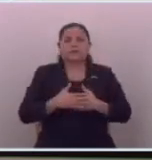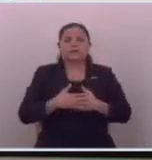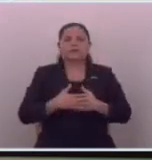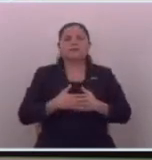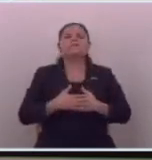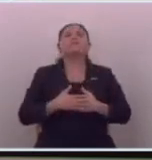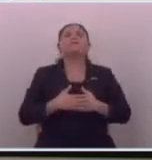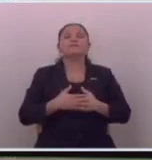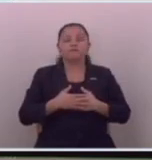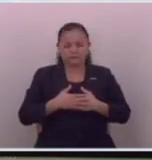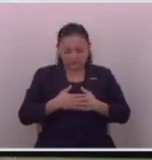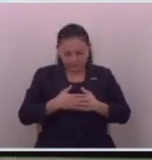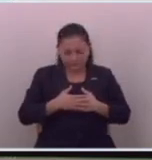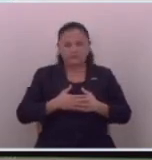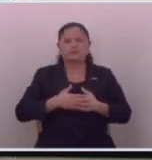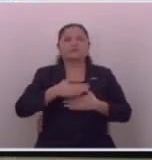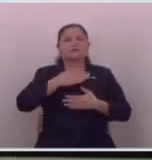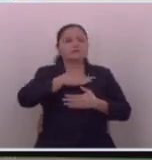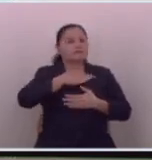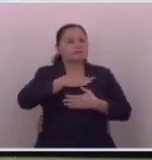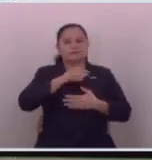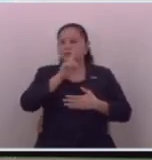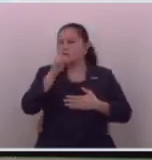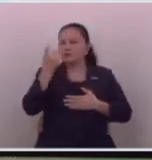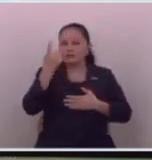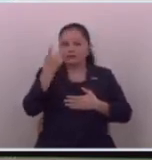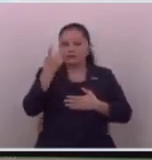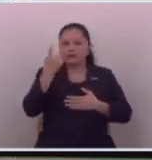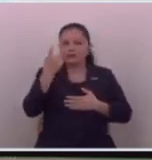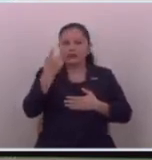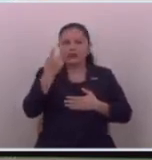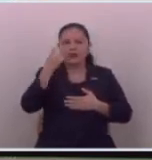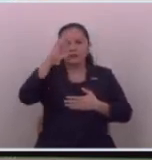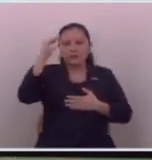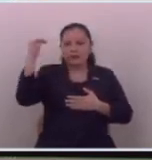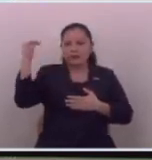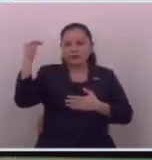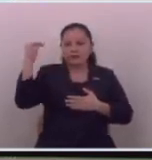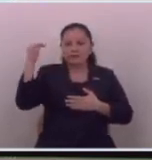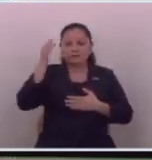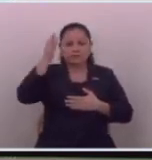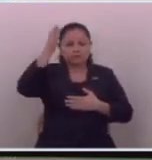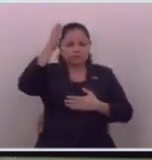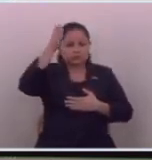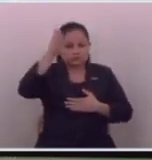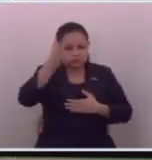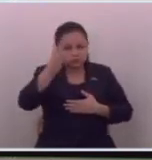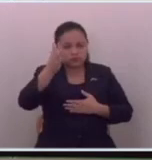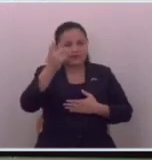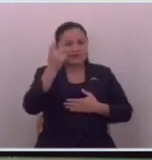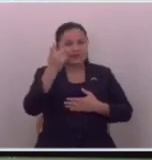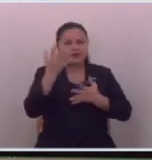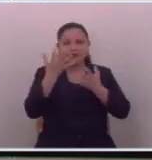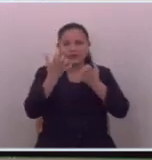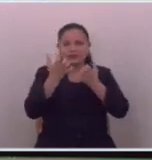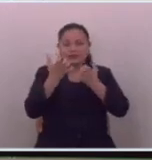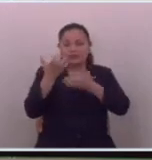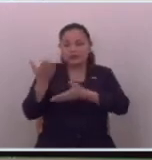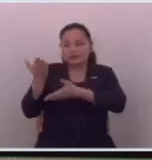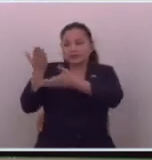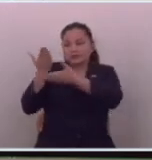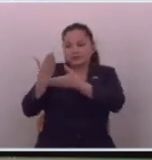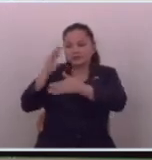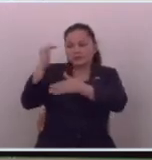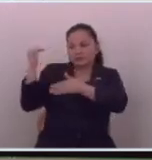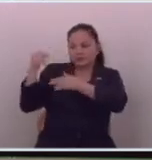y si nosotros todavía no estamos viviendo en el país que nosotros queremos porque el país que a nosotros nos heredaron